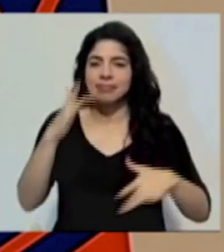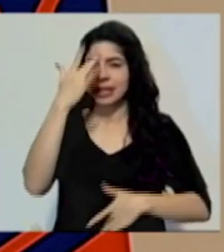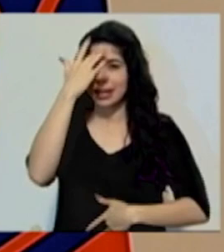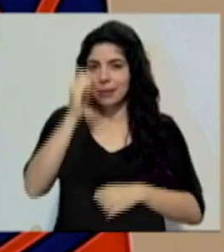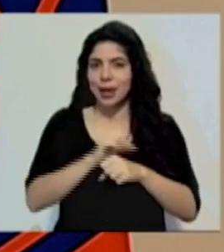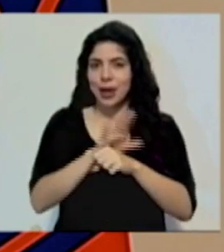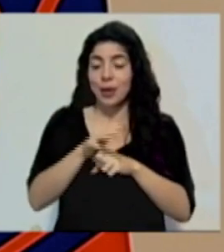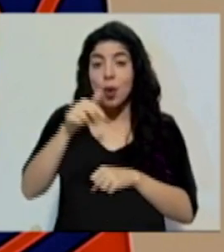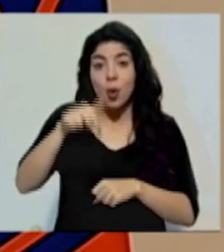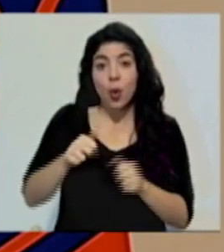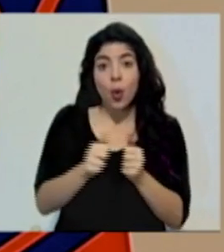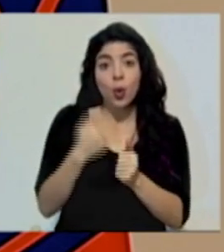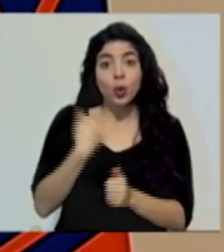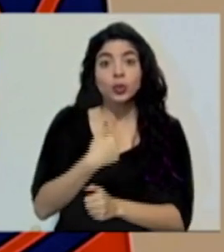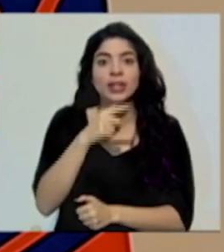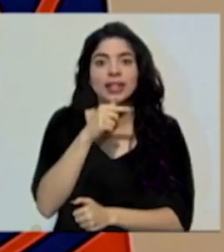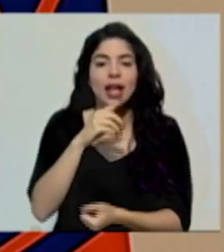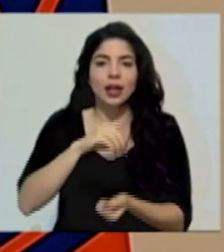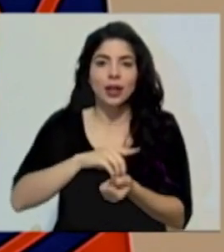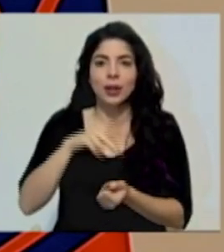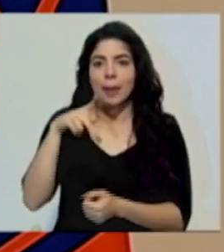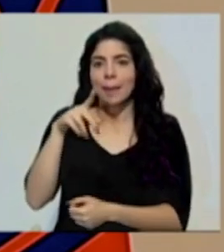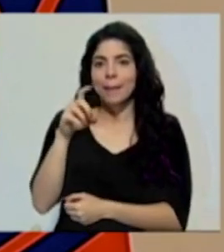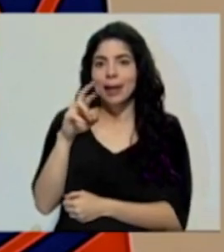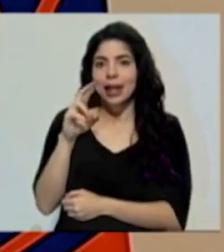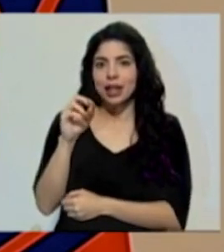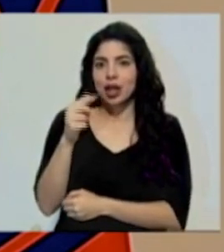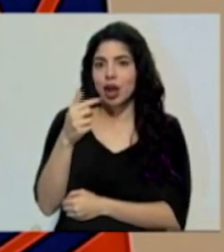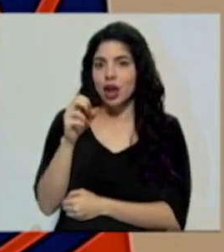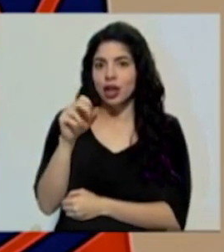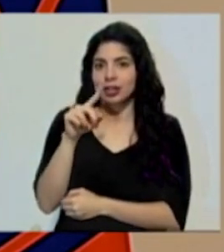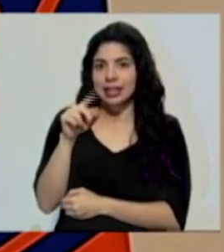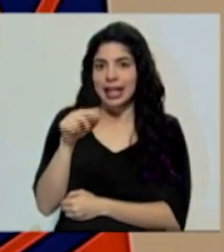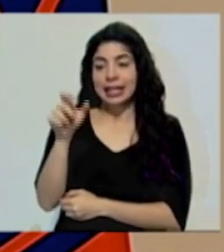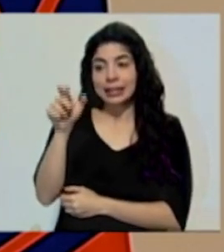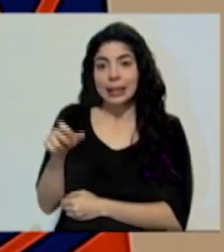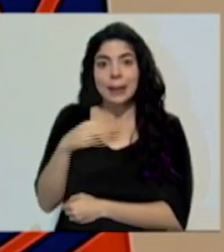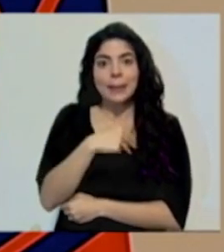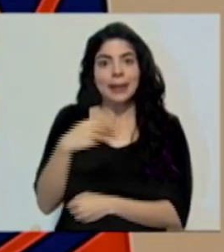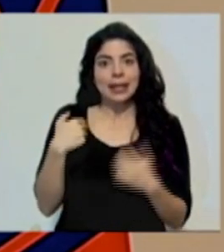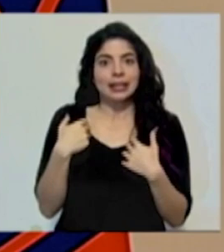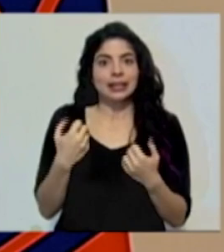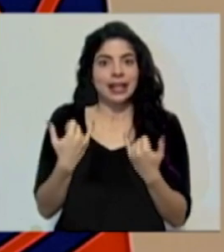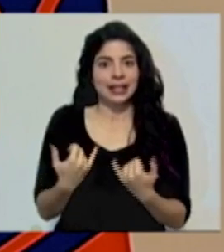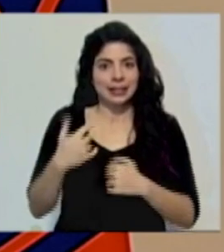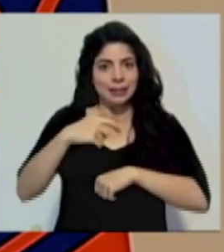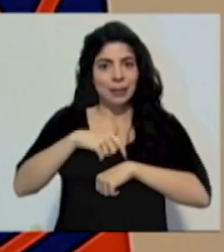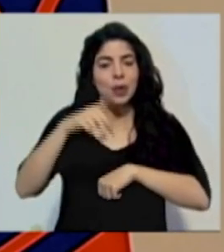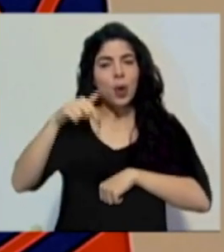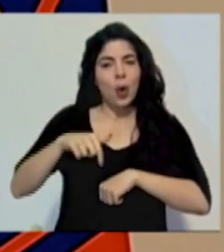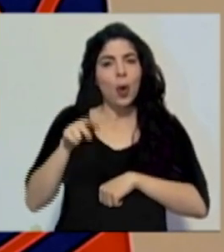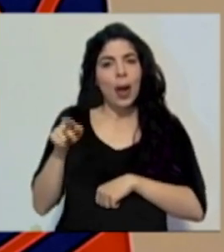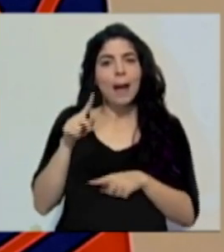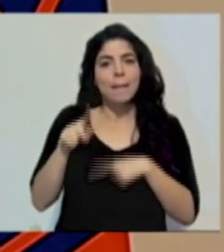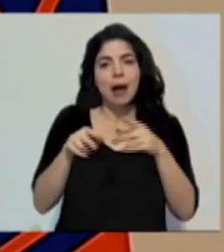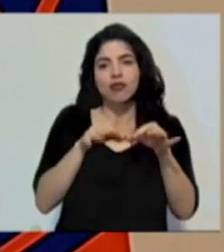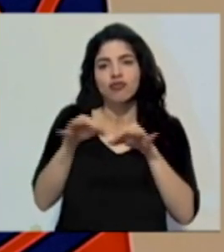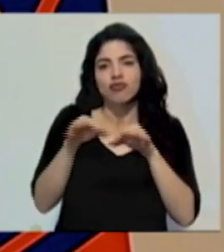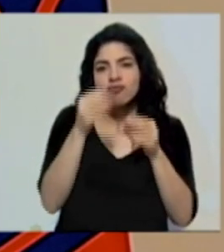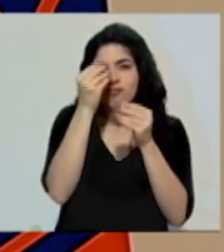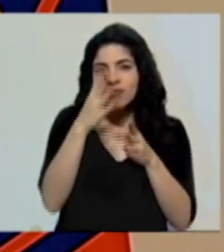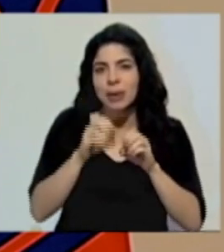Nos acompaña el doctor Pedro González, ministro de Salud Interino, quien nos va a detallar hoy el reporte